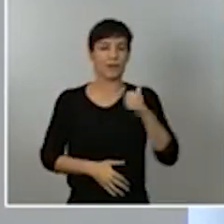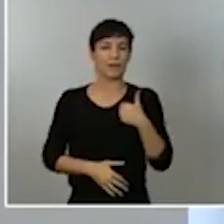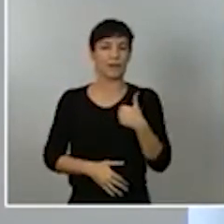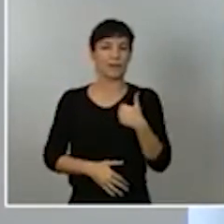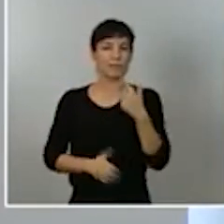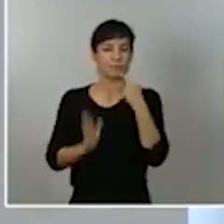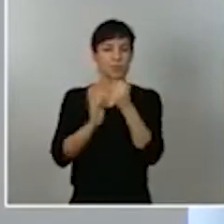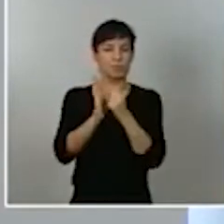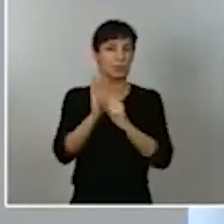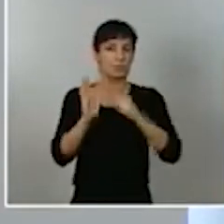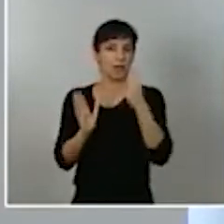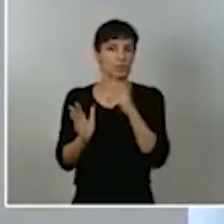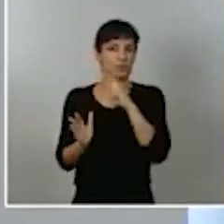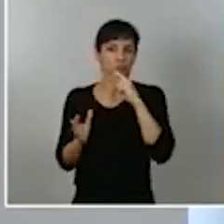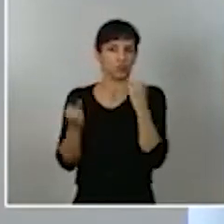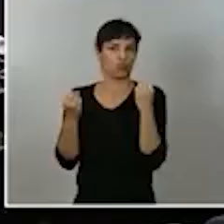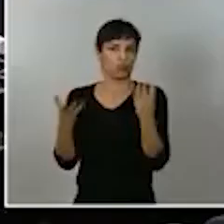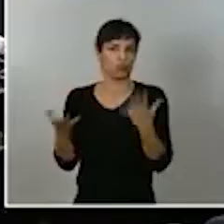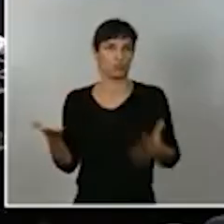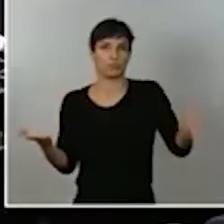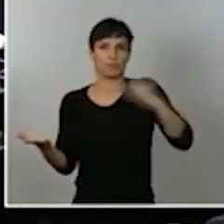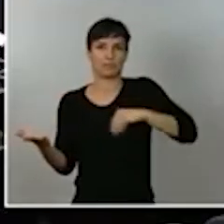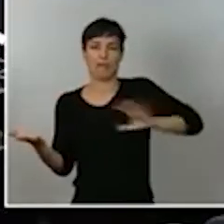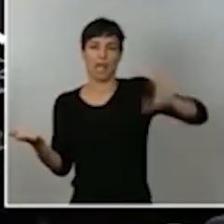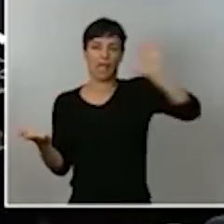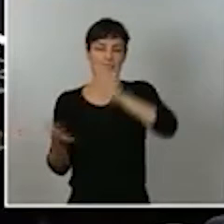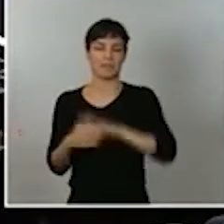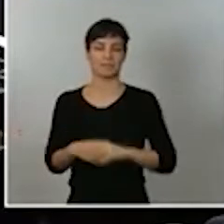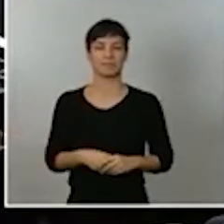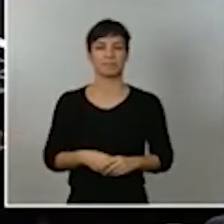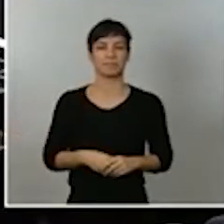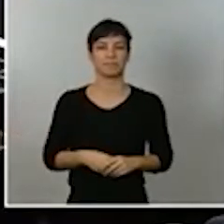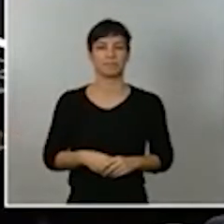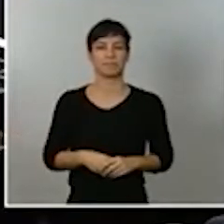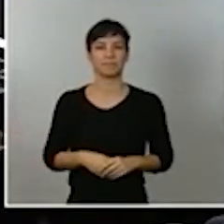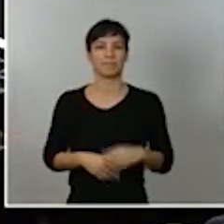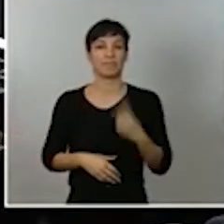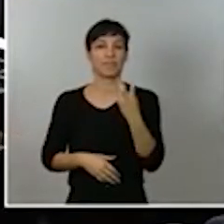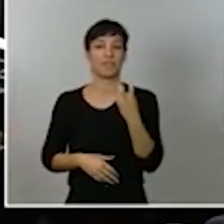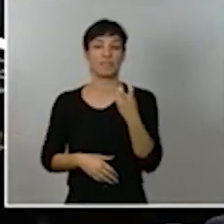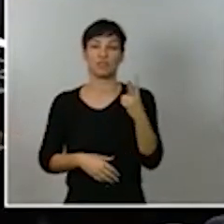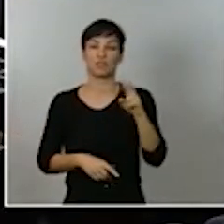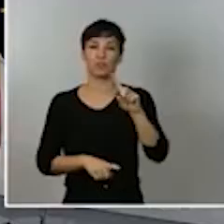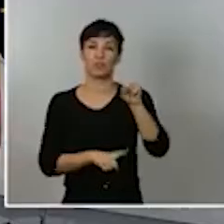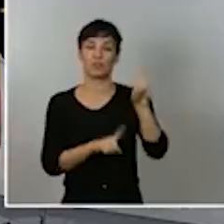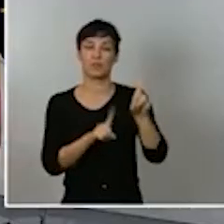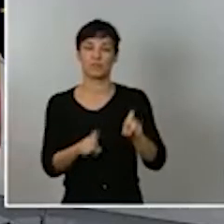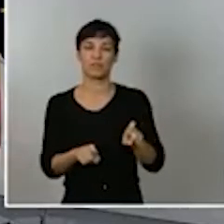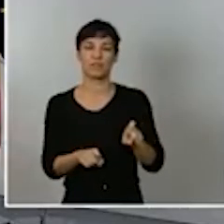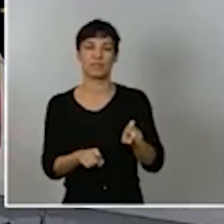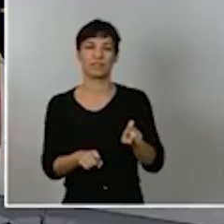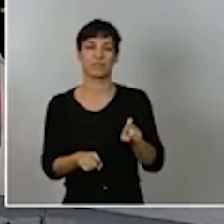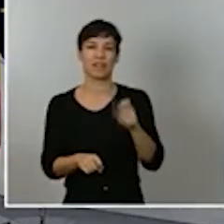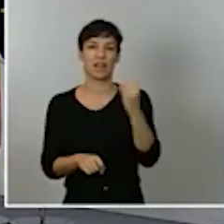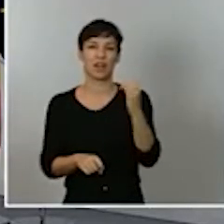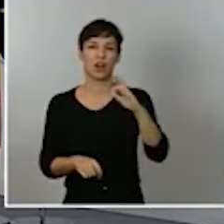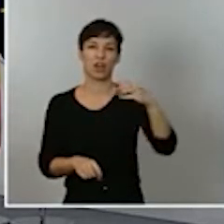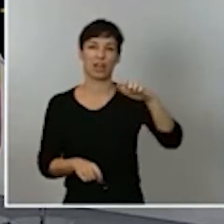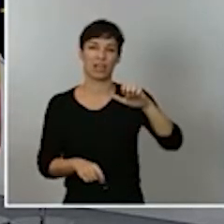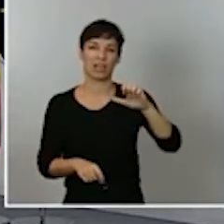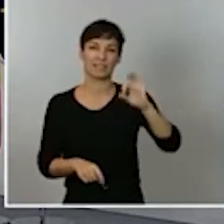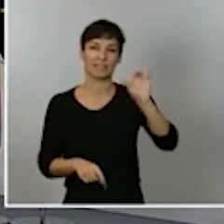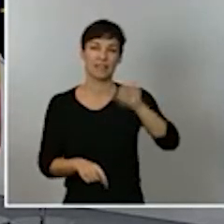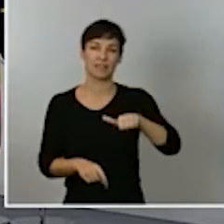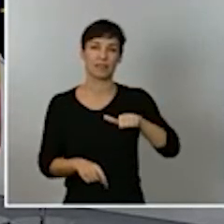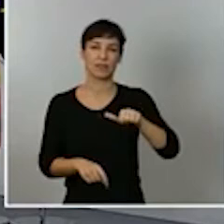país. Establecemos el que va a ser un penúltimo turno de palabra creo que nos escucha Jorge Sainz de Voz Populi